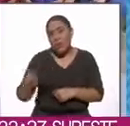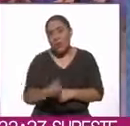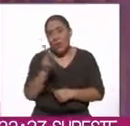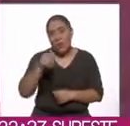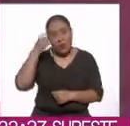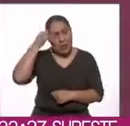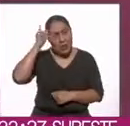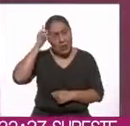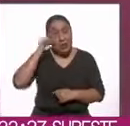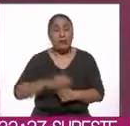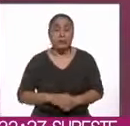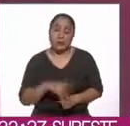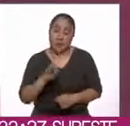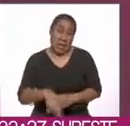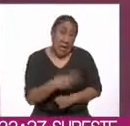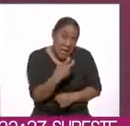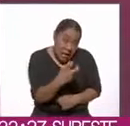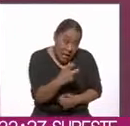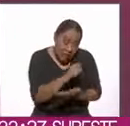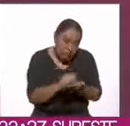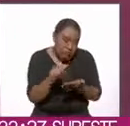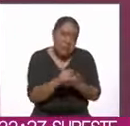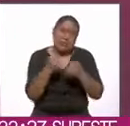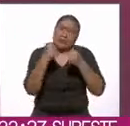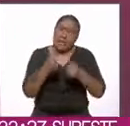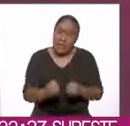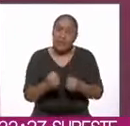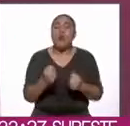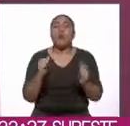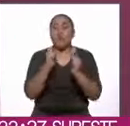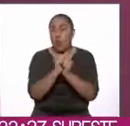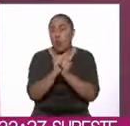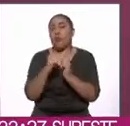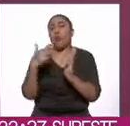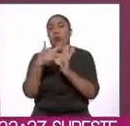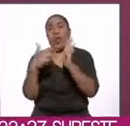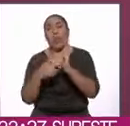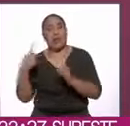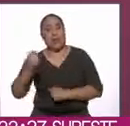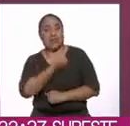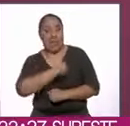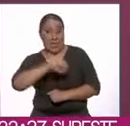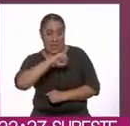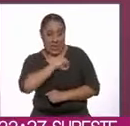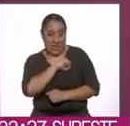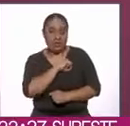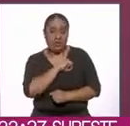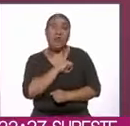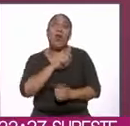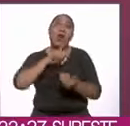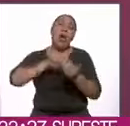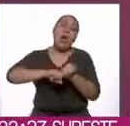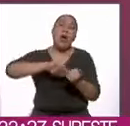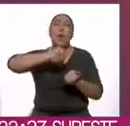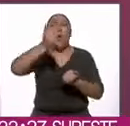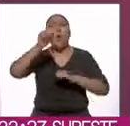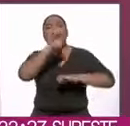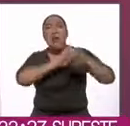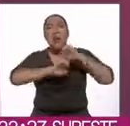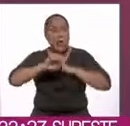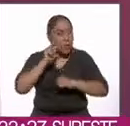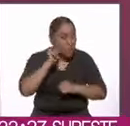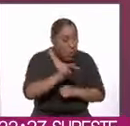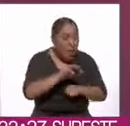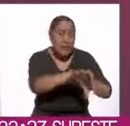Garantiza, y esto es muy importante, que desde la regulación sanitaria, grandes consorcios transnacionales no usurpen